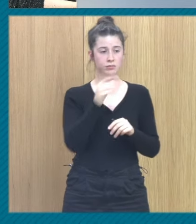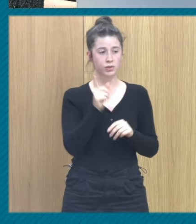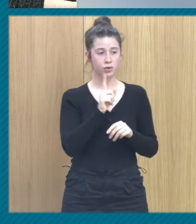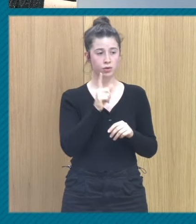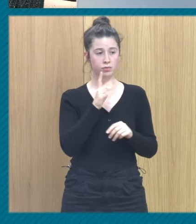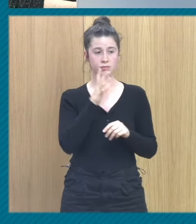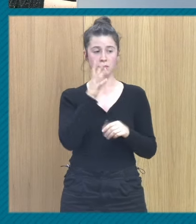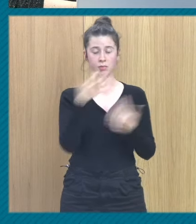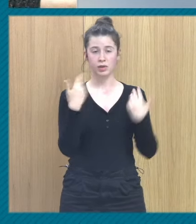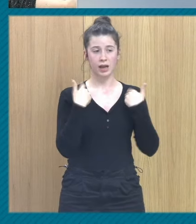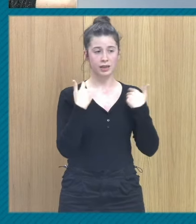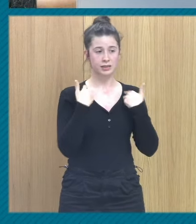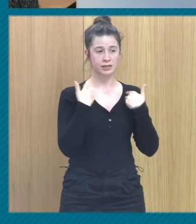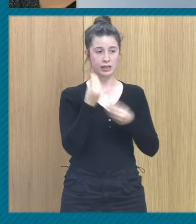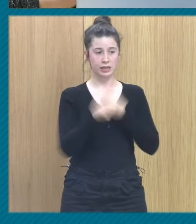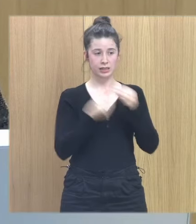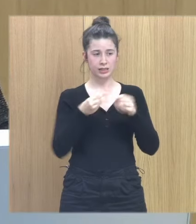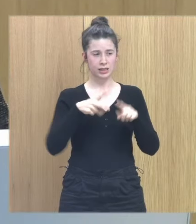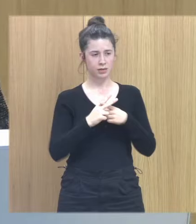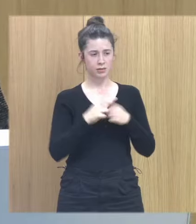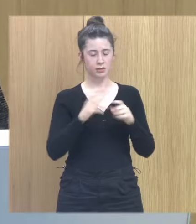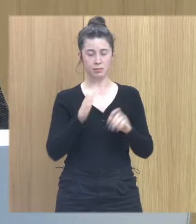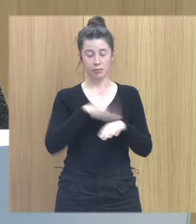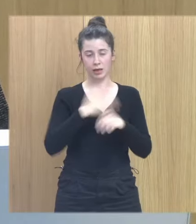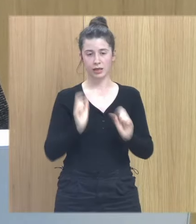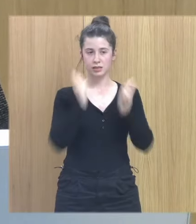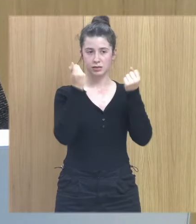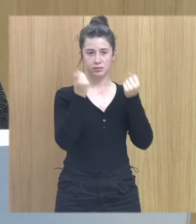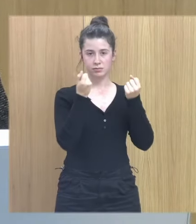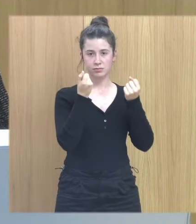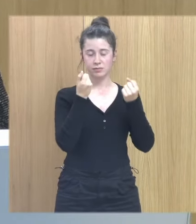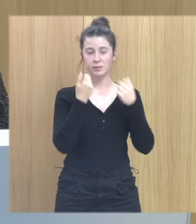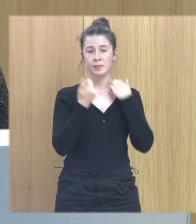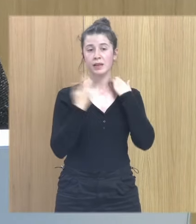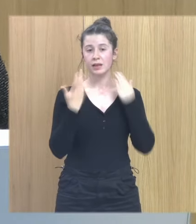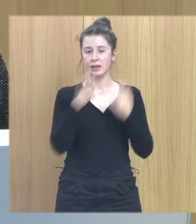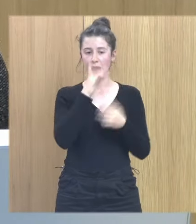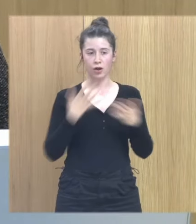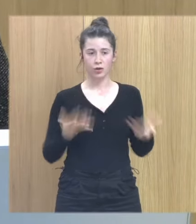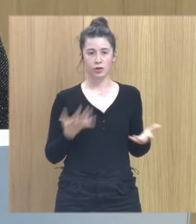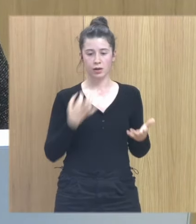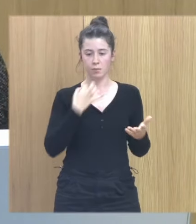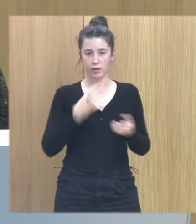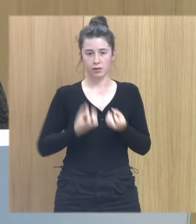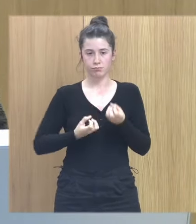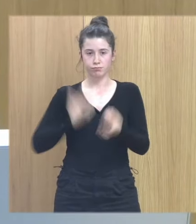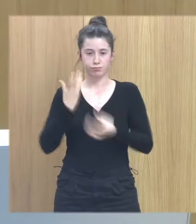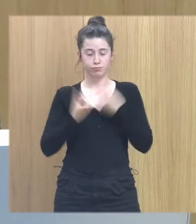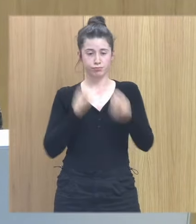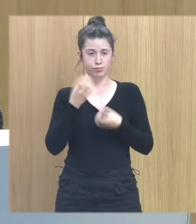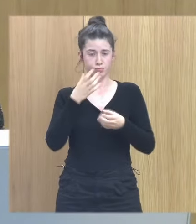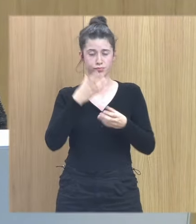porque has hecho lo que tenías que hacer para sobrevivir y ahora lo puedes soltar porque ya no lo